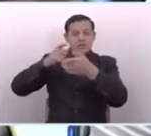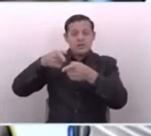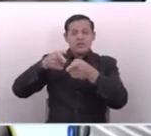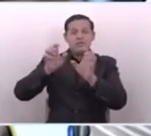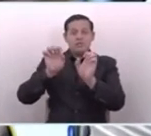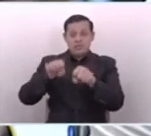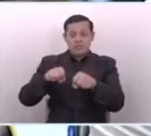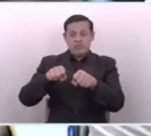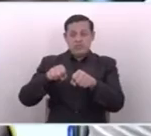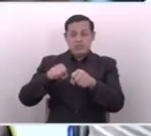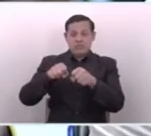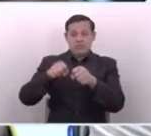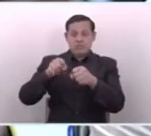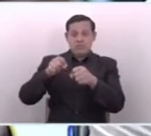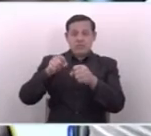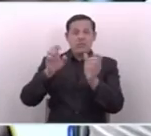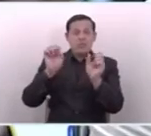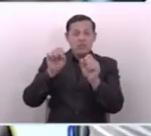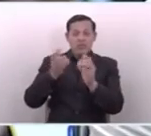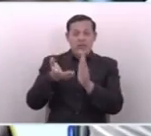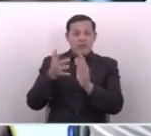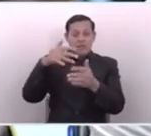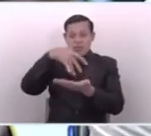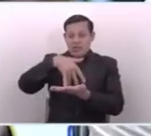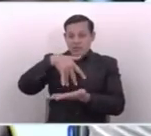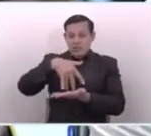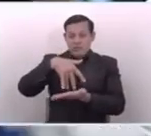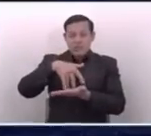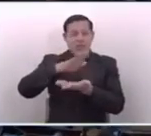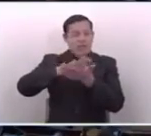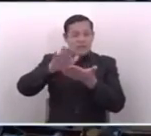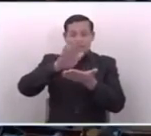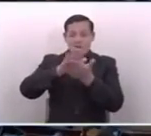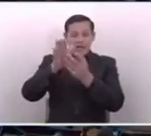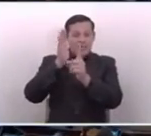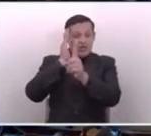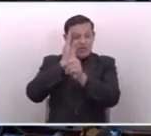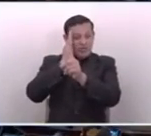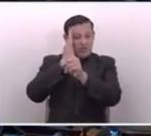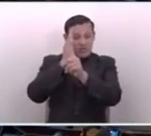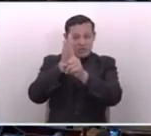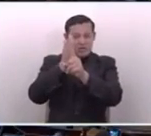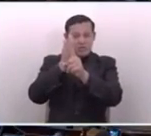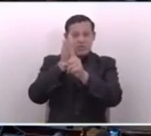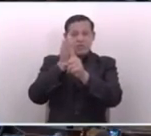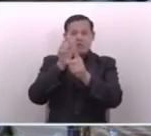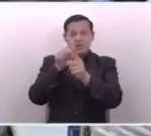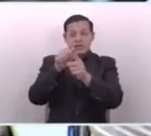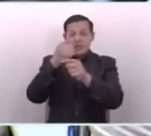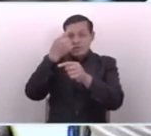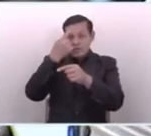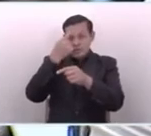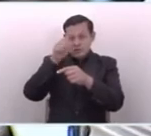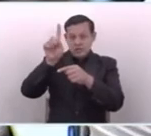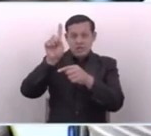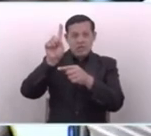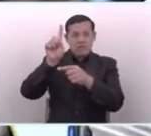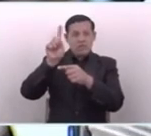son los más regresivos y que son los que la población paga directamente y que ha habido iniciativas